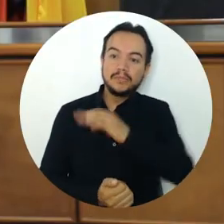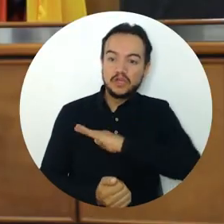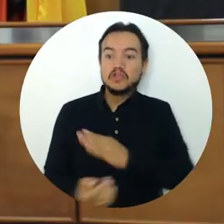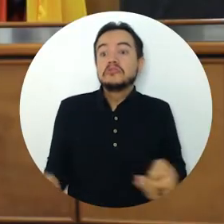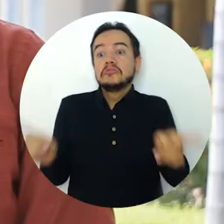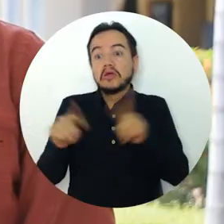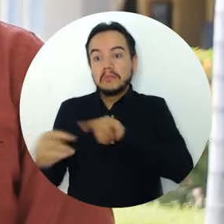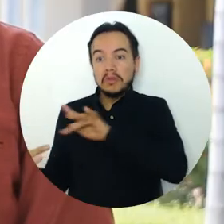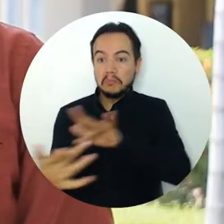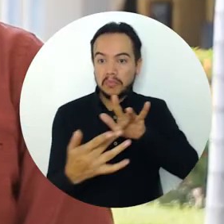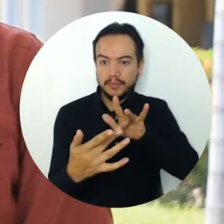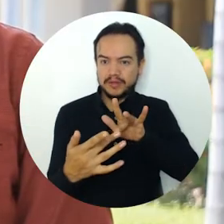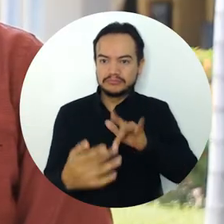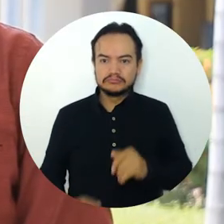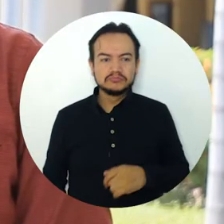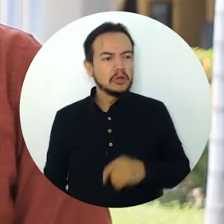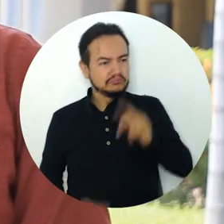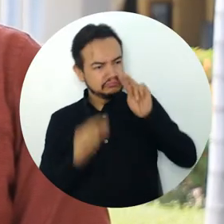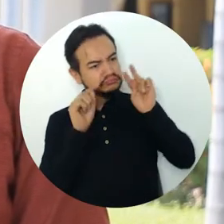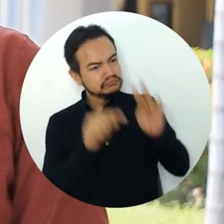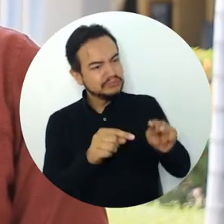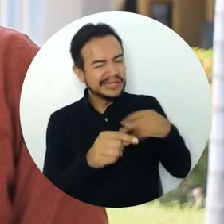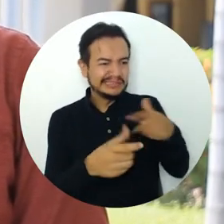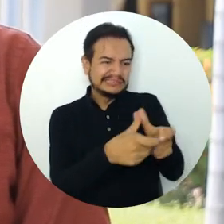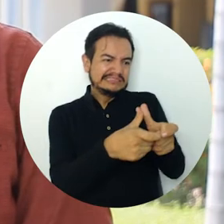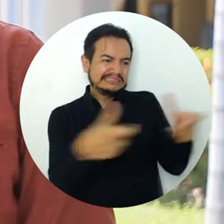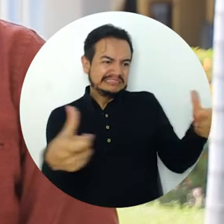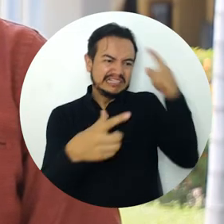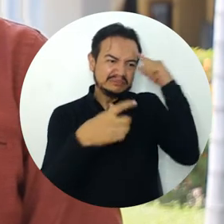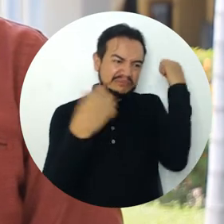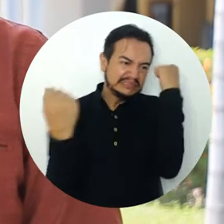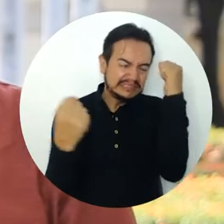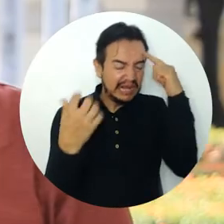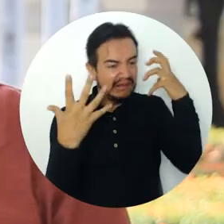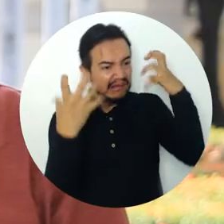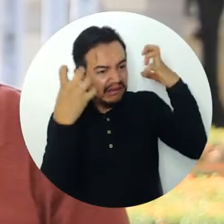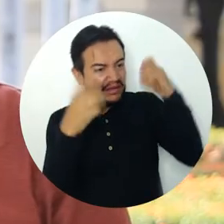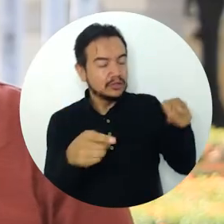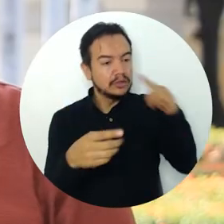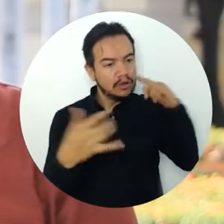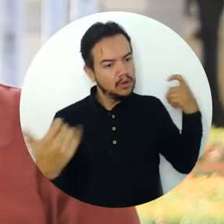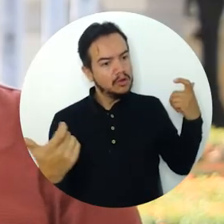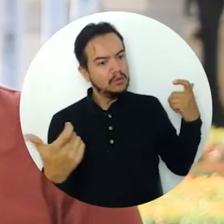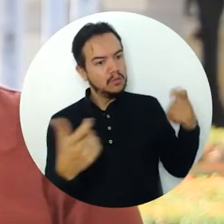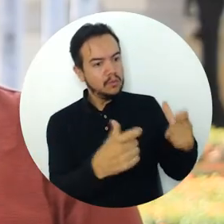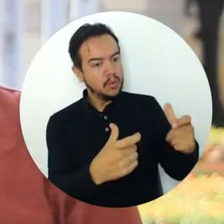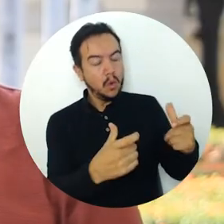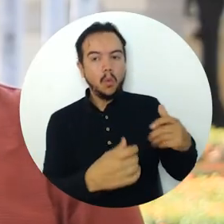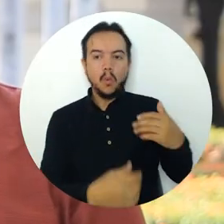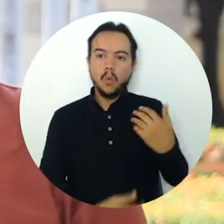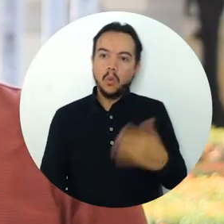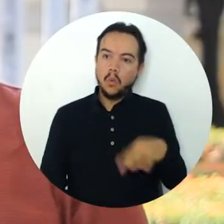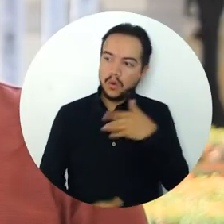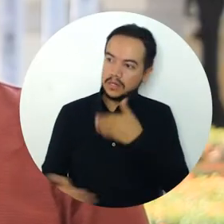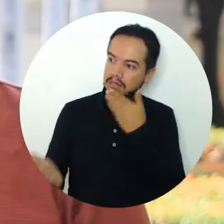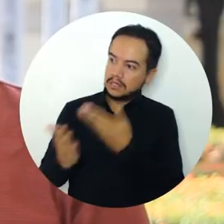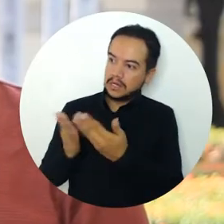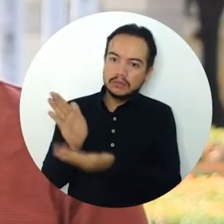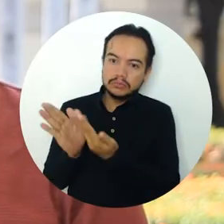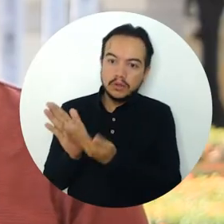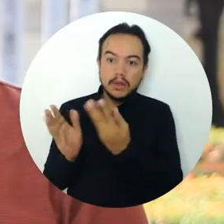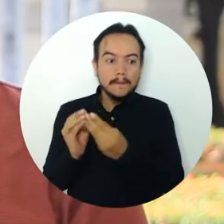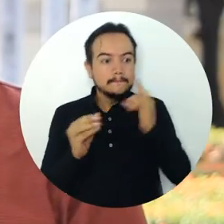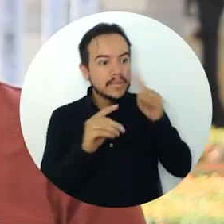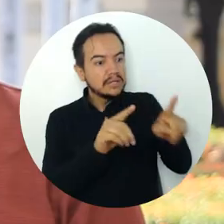logró disminuir los indicadores y los niveles de síntomas de ansiedad y de depresión y al mismo tiempo logramos incrementar los indicadores